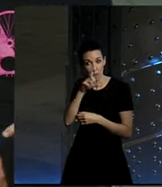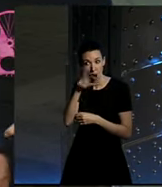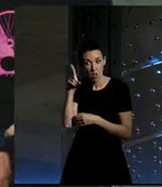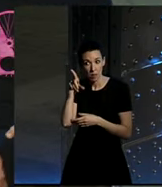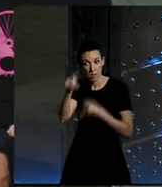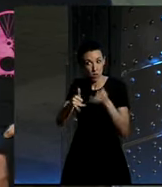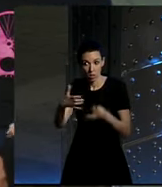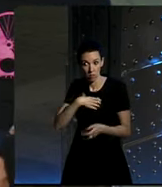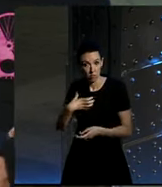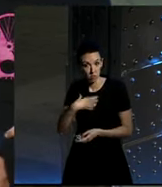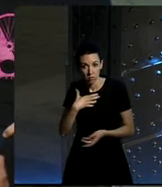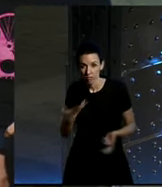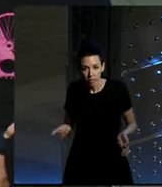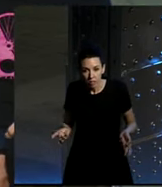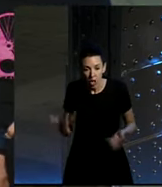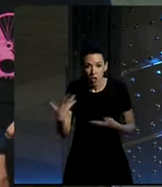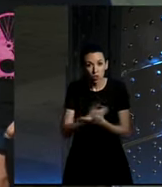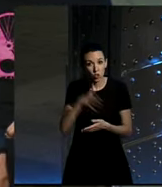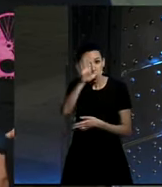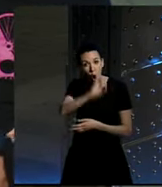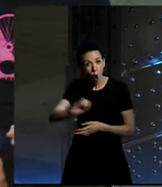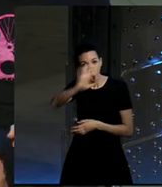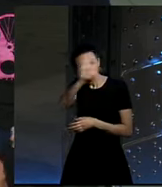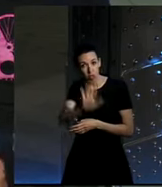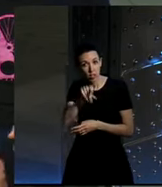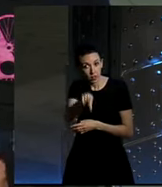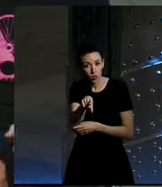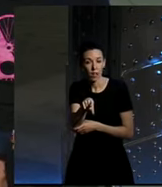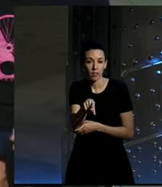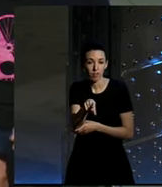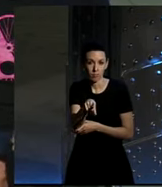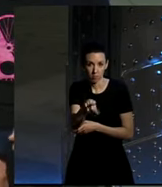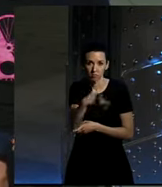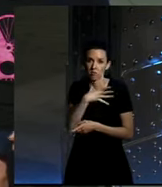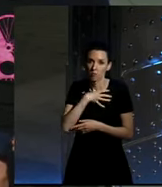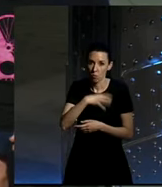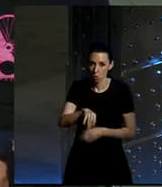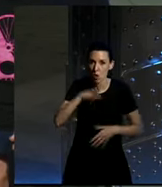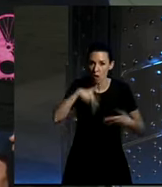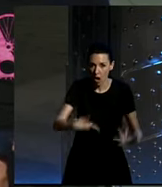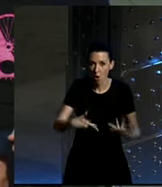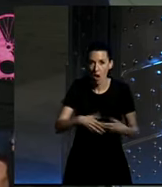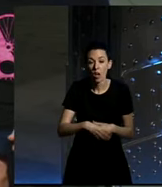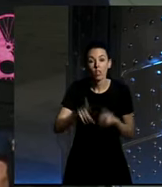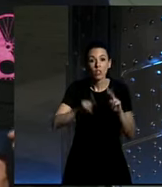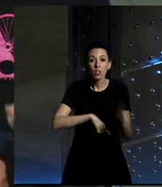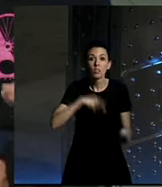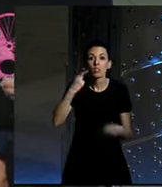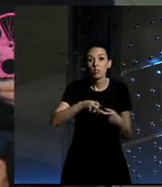nada entonces toda la costa occidental es la que la viable en este momento y luego